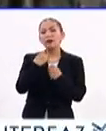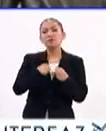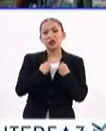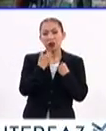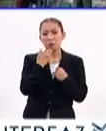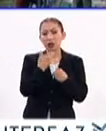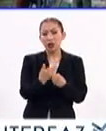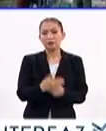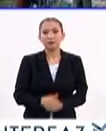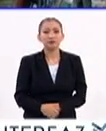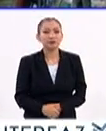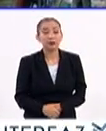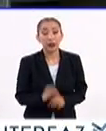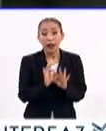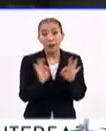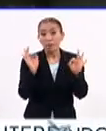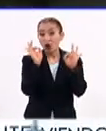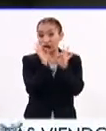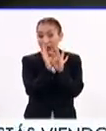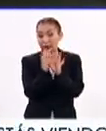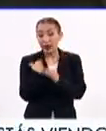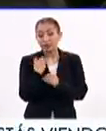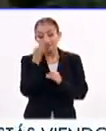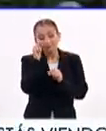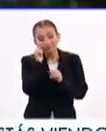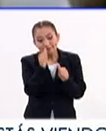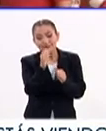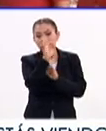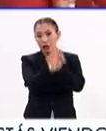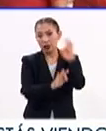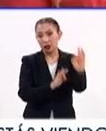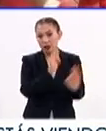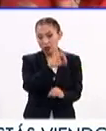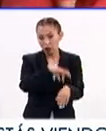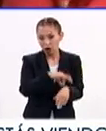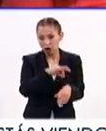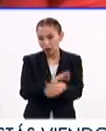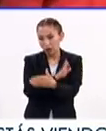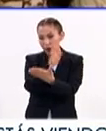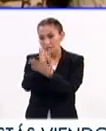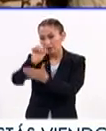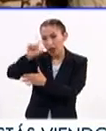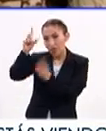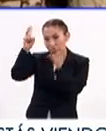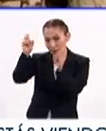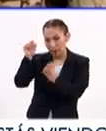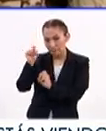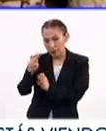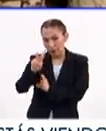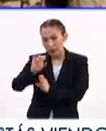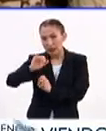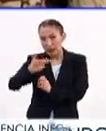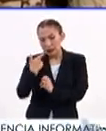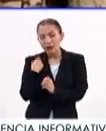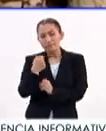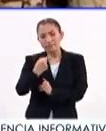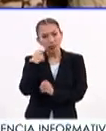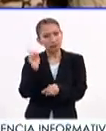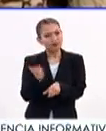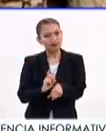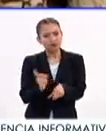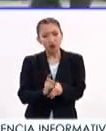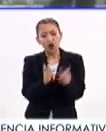mejor calidad de vida. Es importante que reciban atención médica, acercarse a expertos en el tema, seguir su tratamiento,